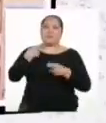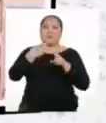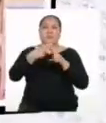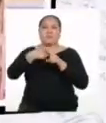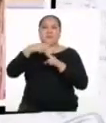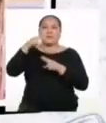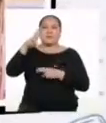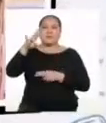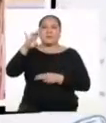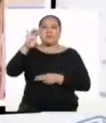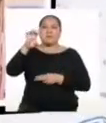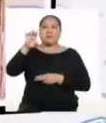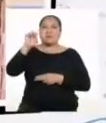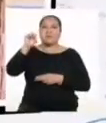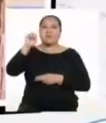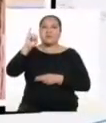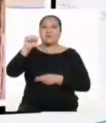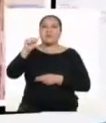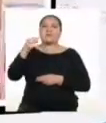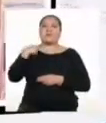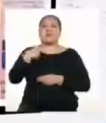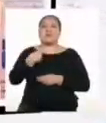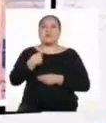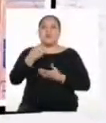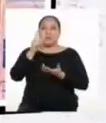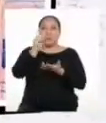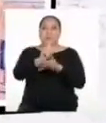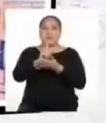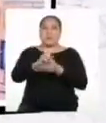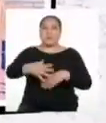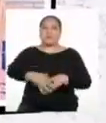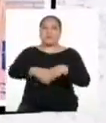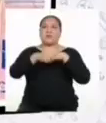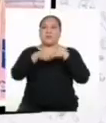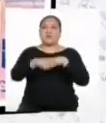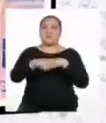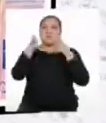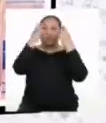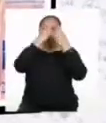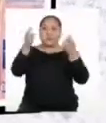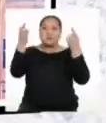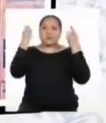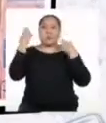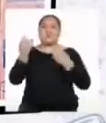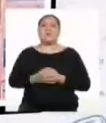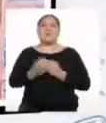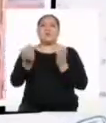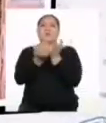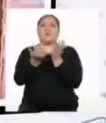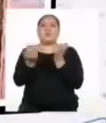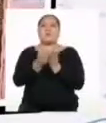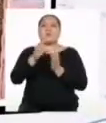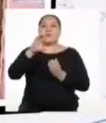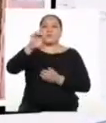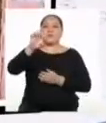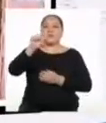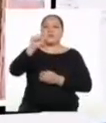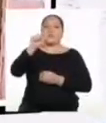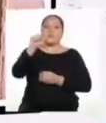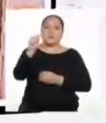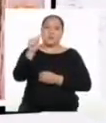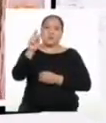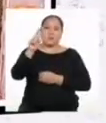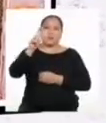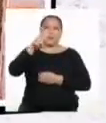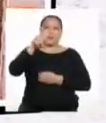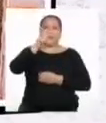es Brescia y soy de Chancay, Lima. Antes que nada, quisiera mandarle un saludo a mi promoción de la institución educativa César Vallejo.